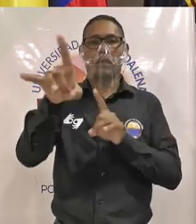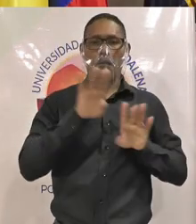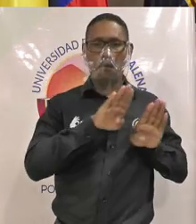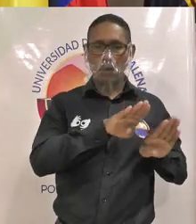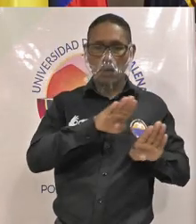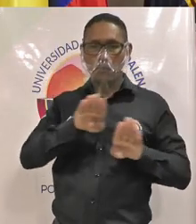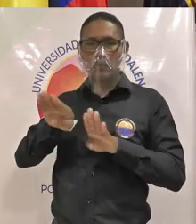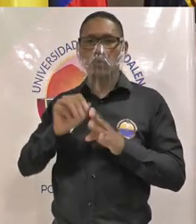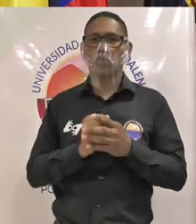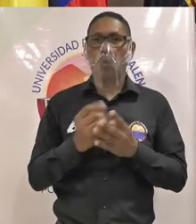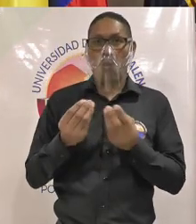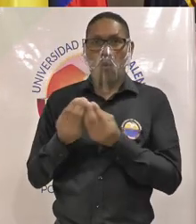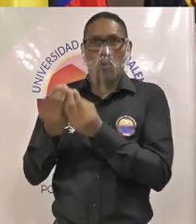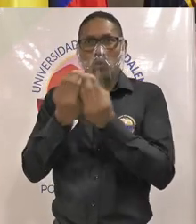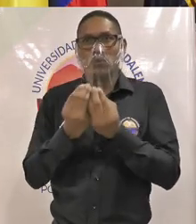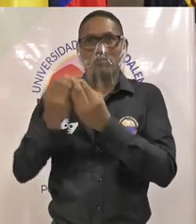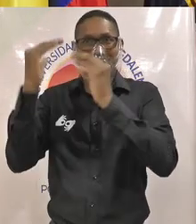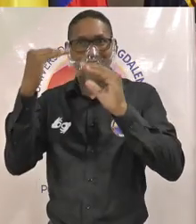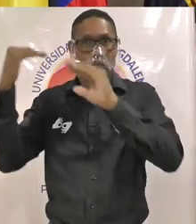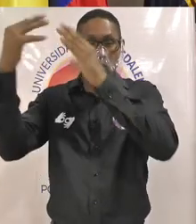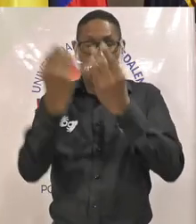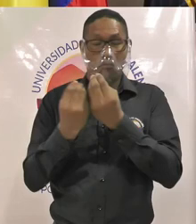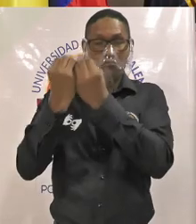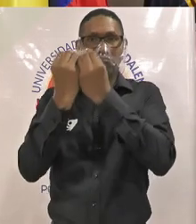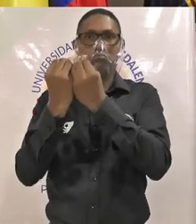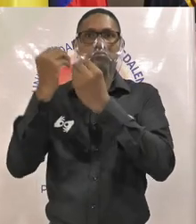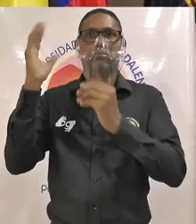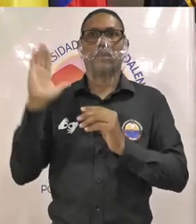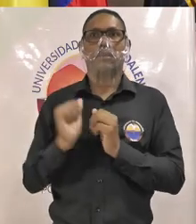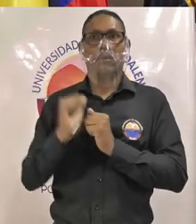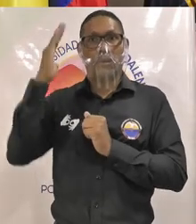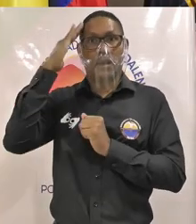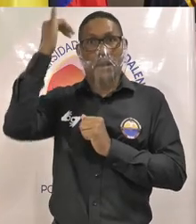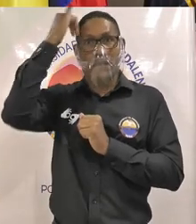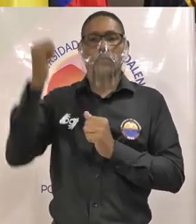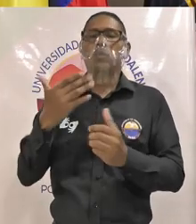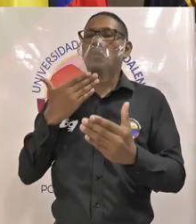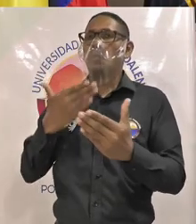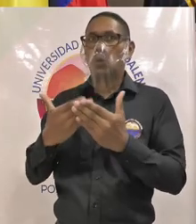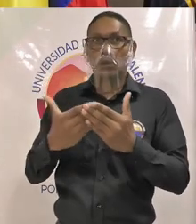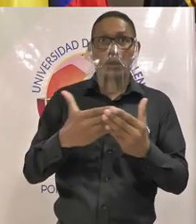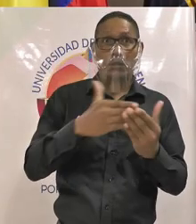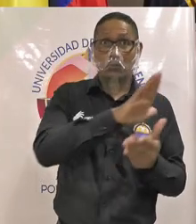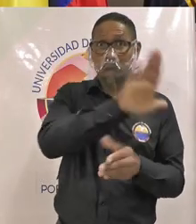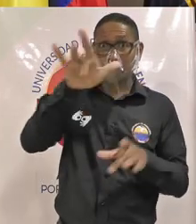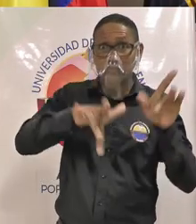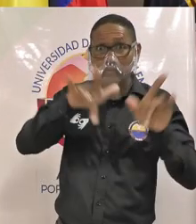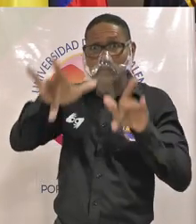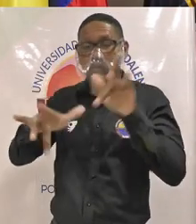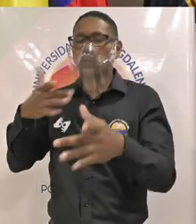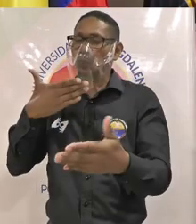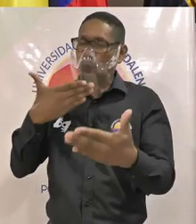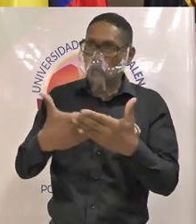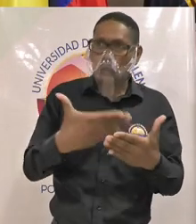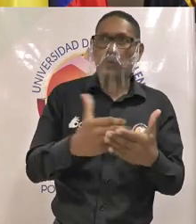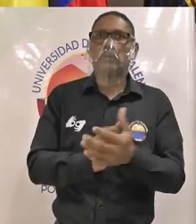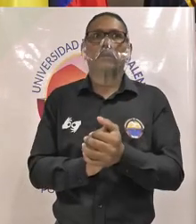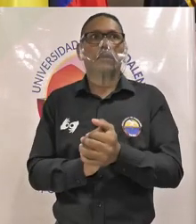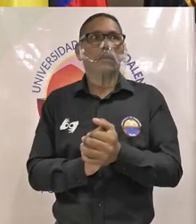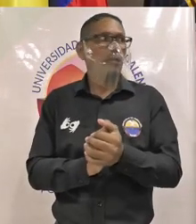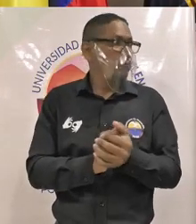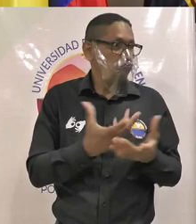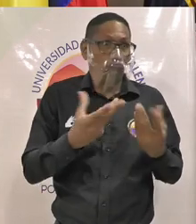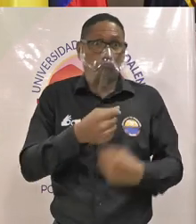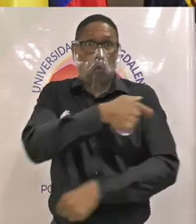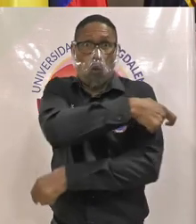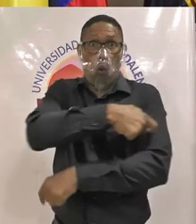ante el consejo superior y consejo académico agradecemos a todos los candidatos presentes por asistir a este foro a los miembros del